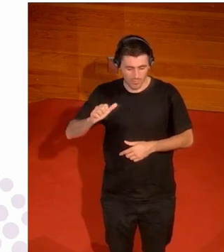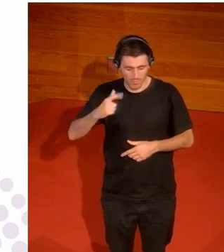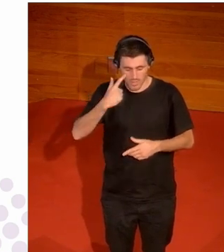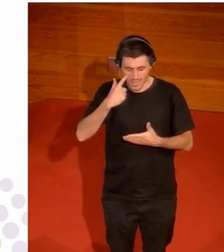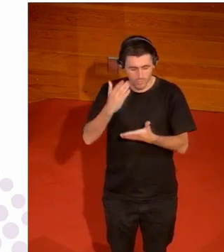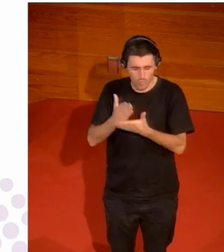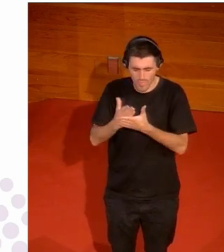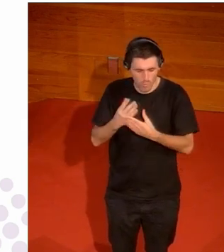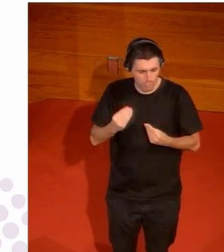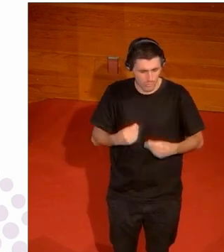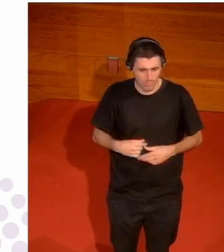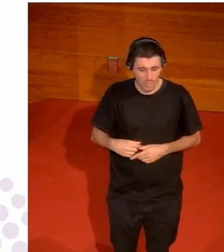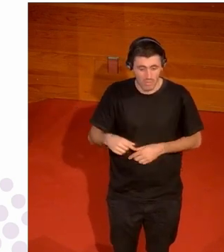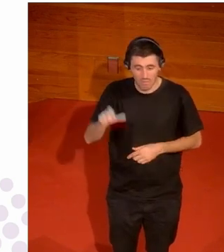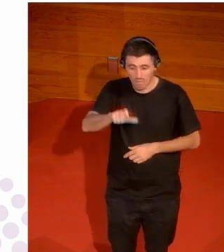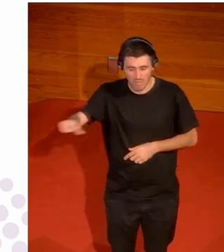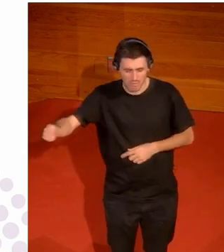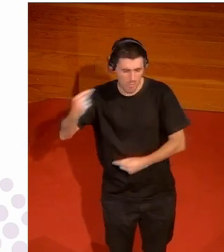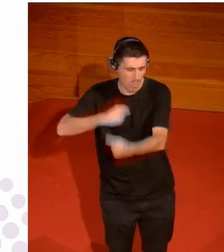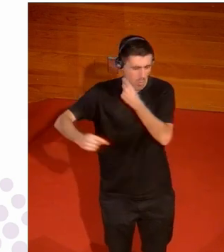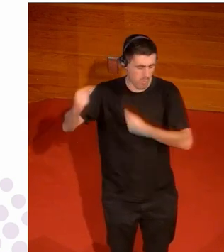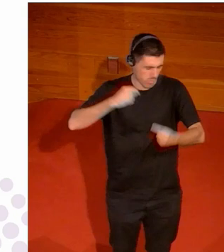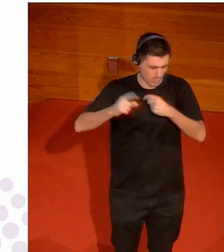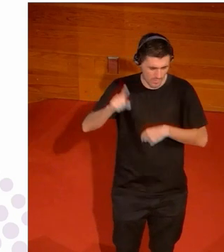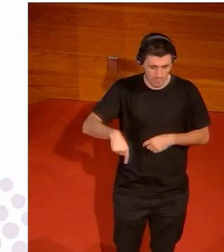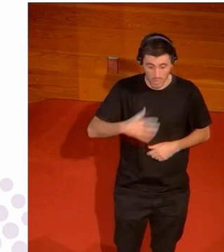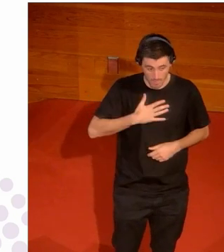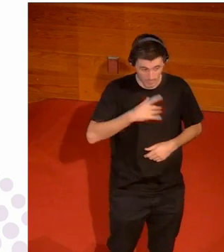es enfilada a mí me tienen enfilada también me dicen trans me dicen muchas cosas